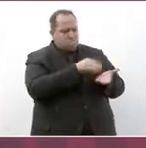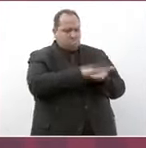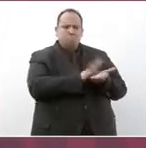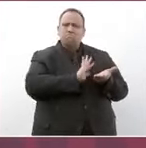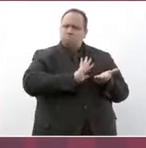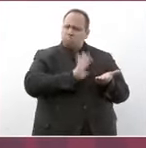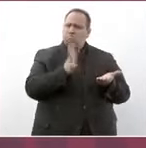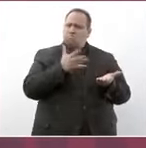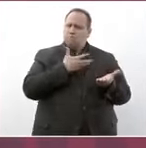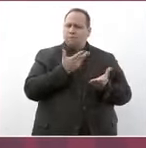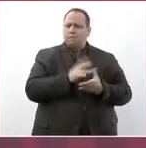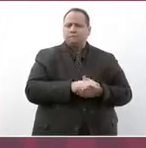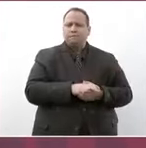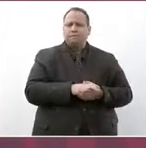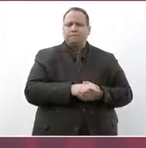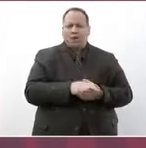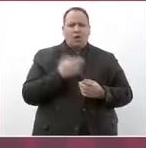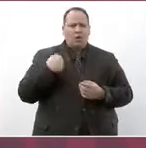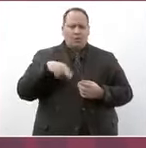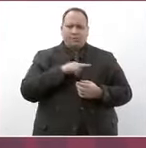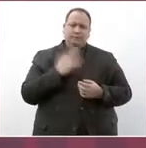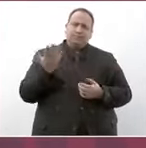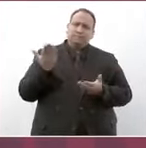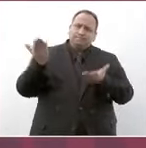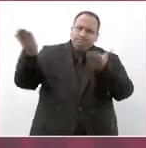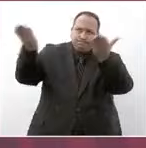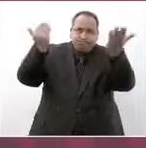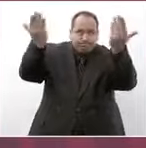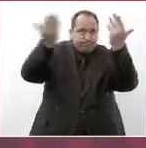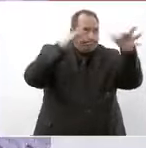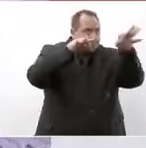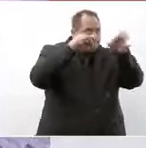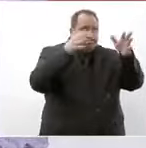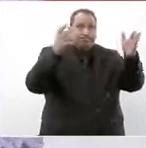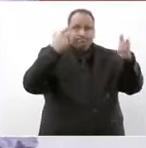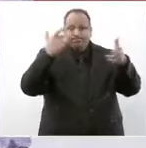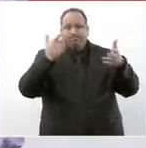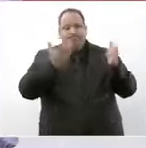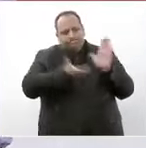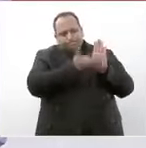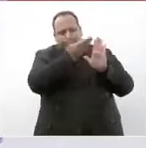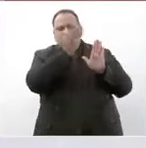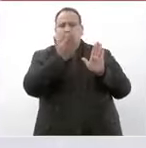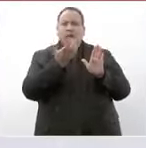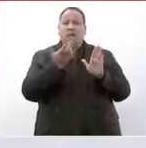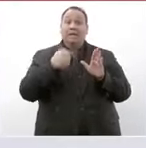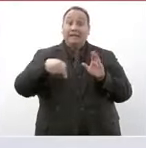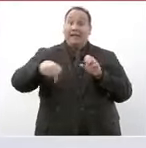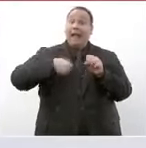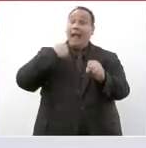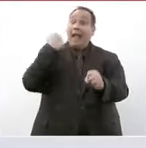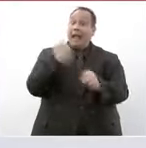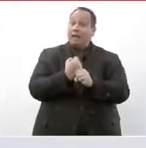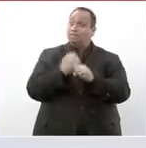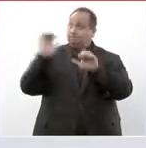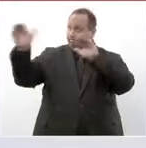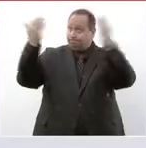vamos a licitarlo el proyecto este mismo año